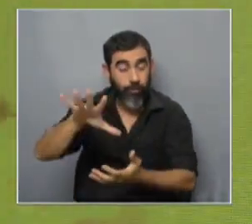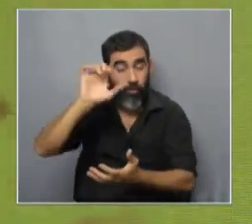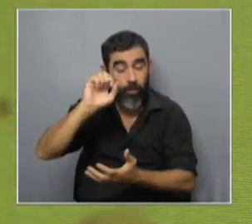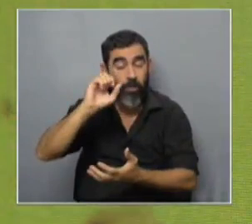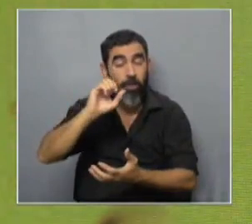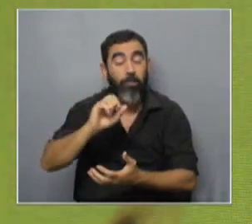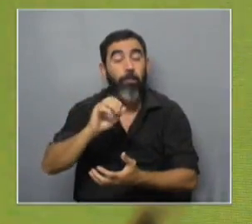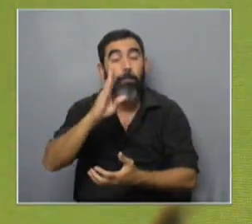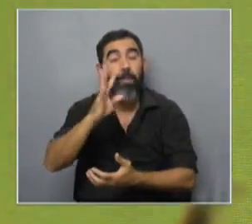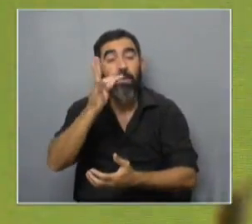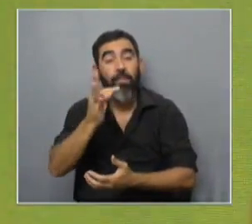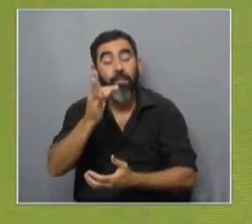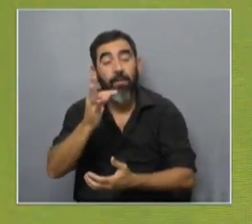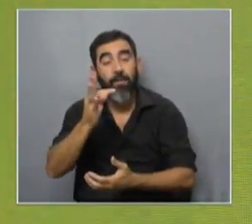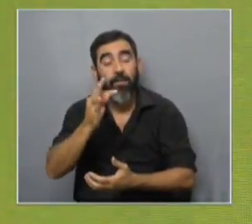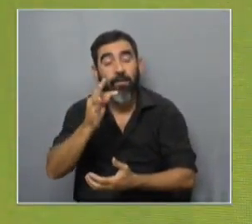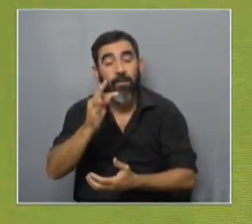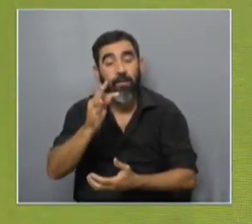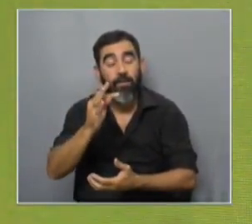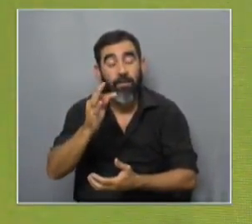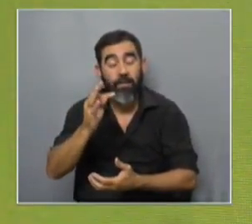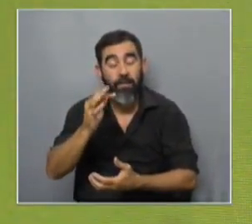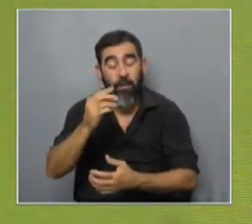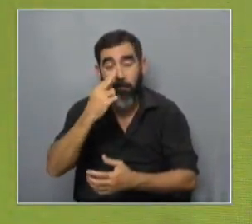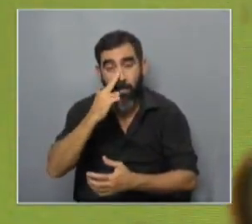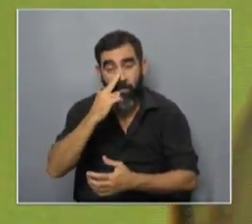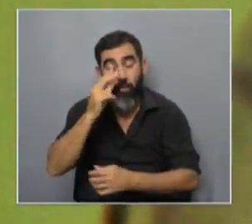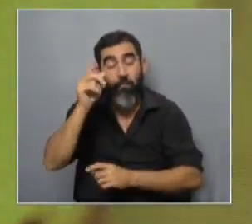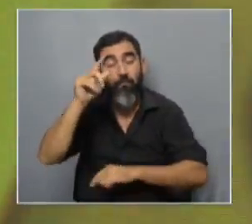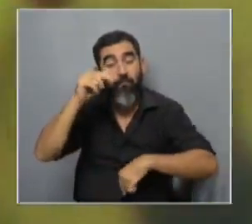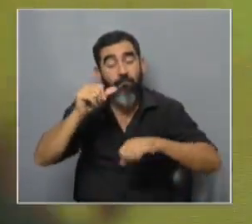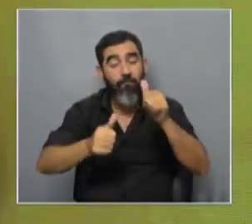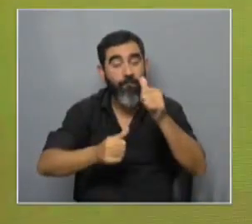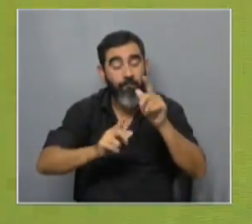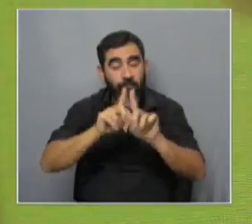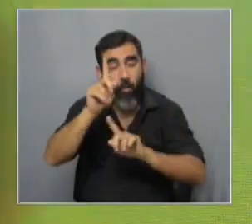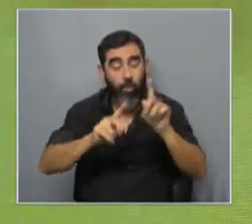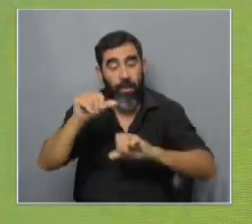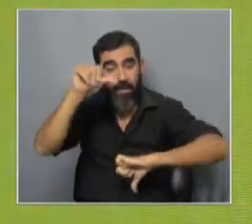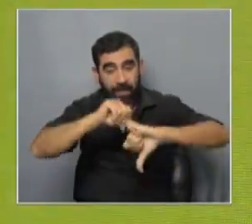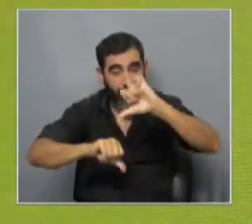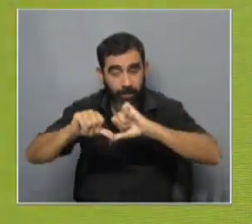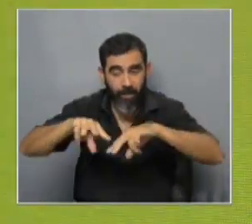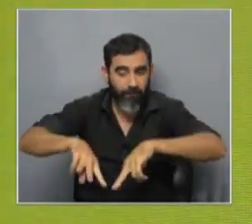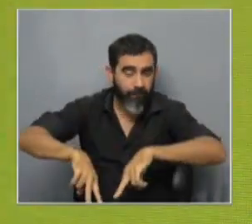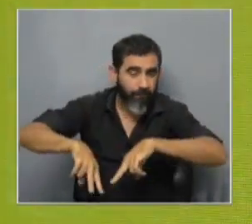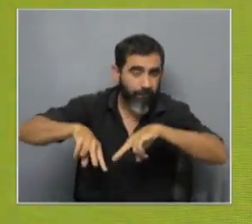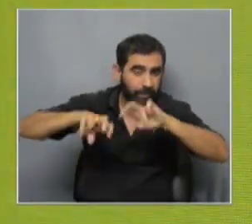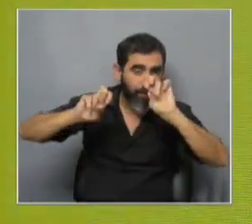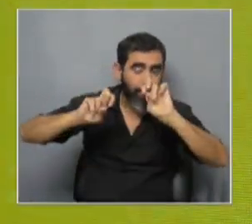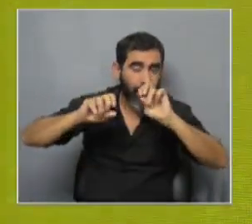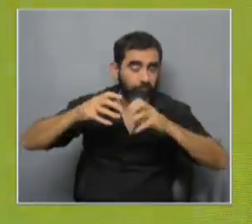tecnológico de Pando es una unidad académica de la facultad de química que bueno que se dedica a la investigación a la